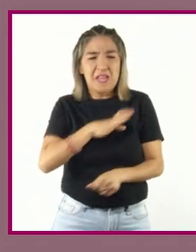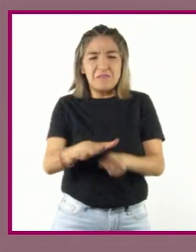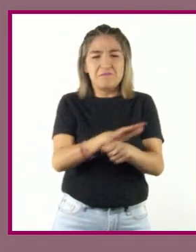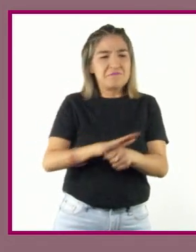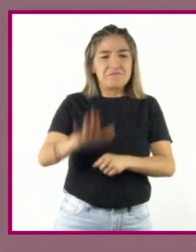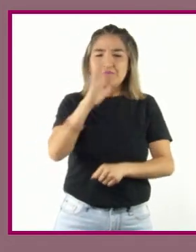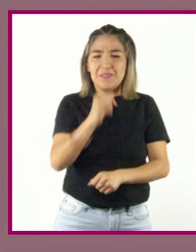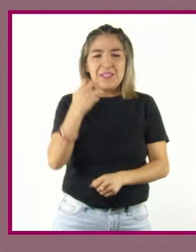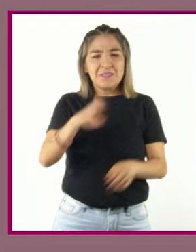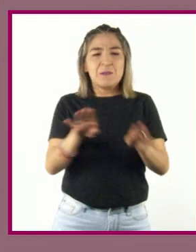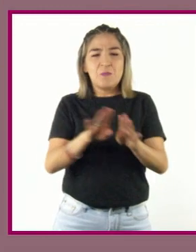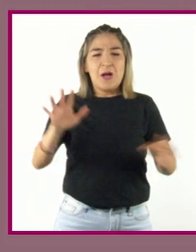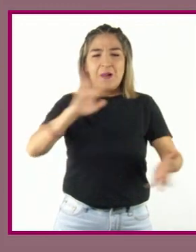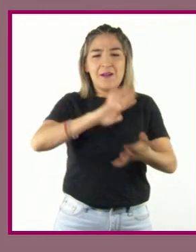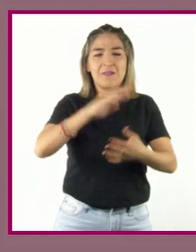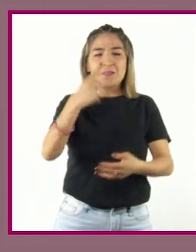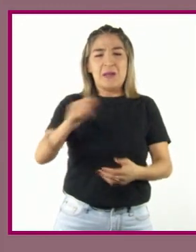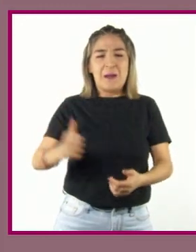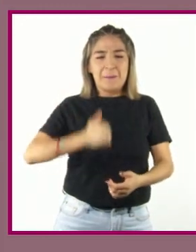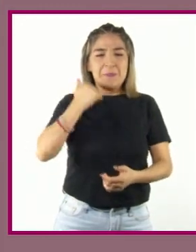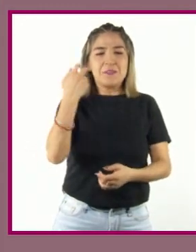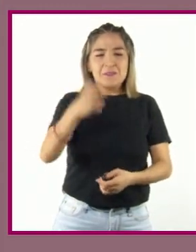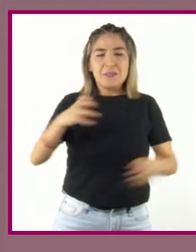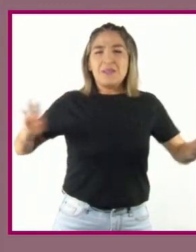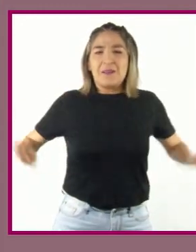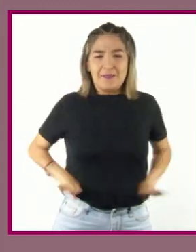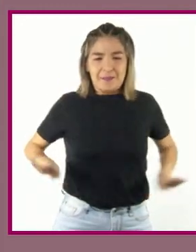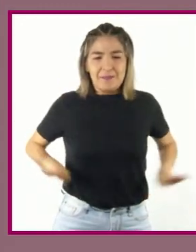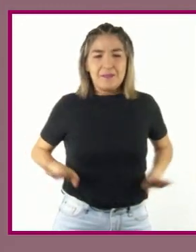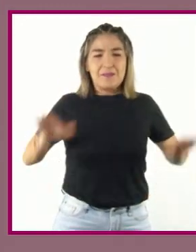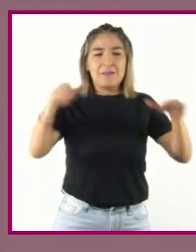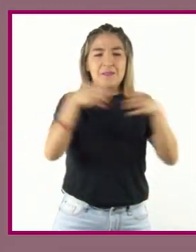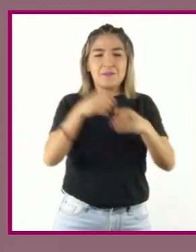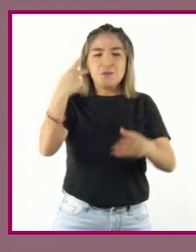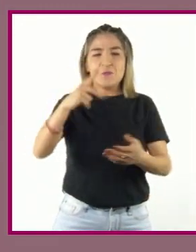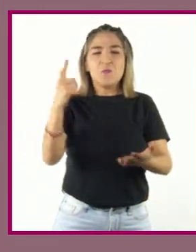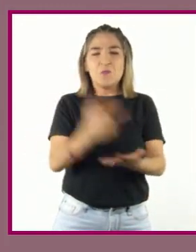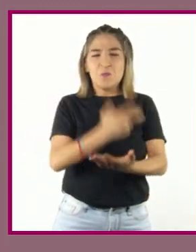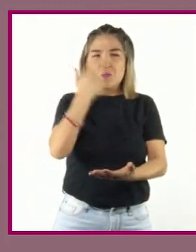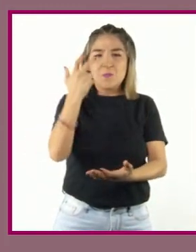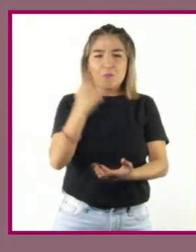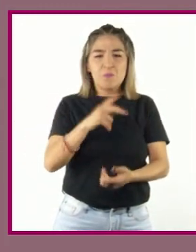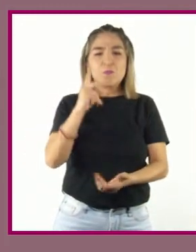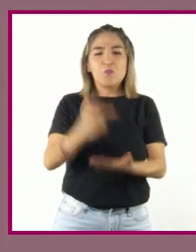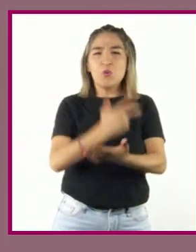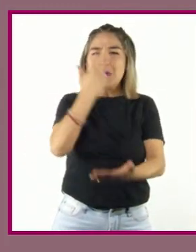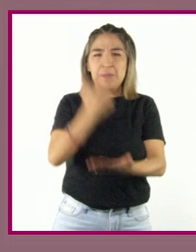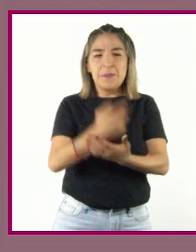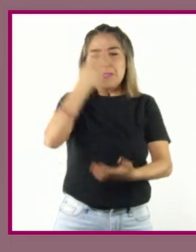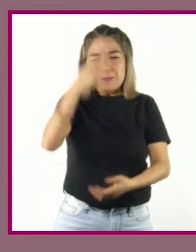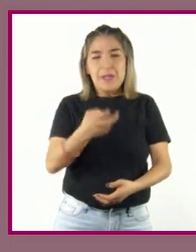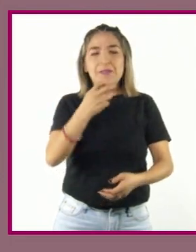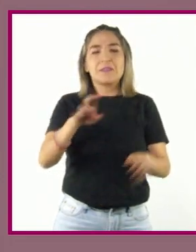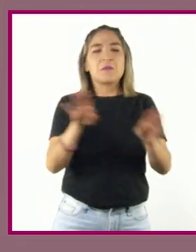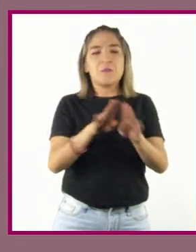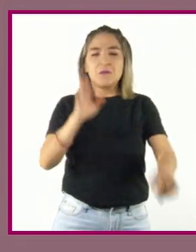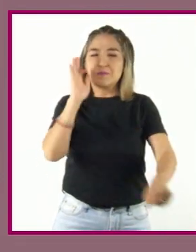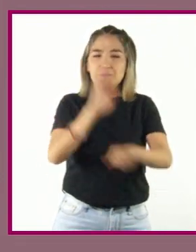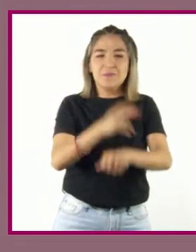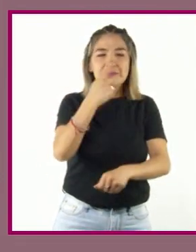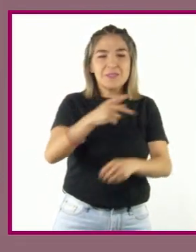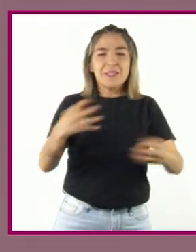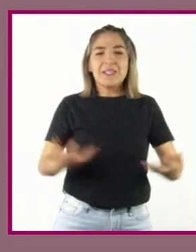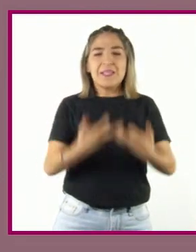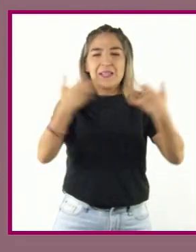Aprovecharon la unidad y la resistencia a características de las comunidades purépechas para lograr una organización efectiva y defender sus